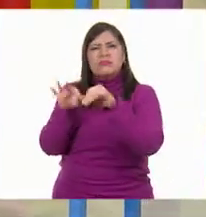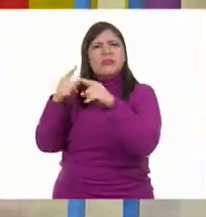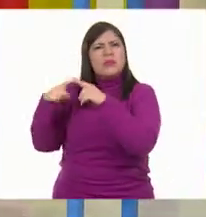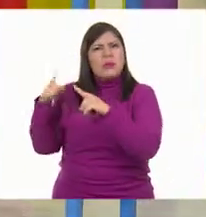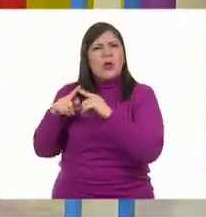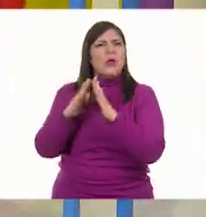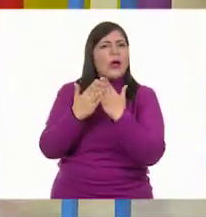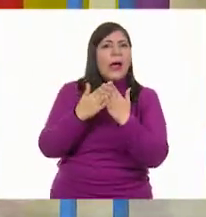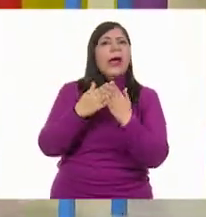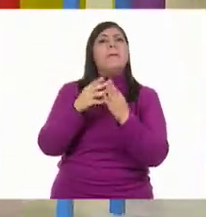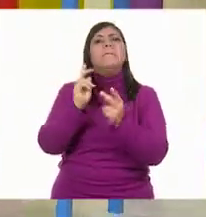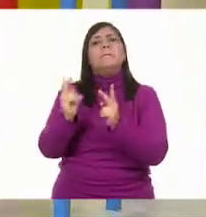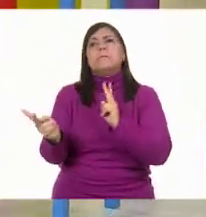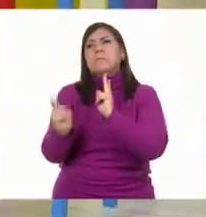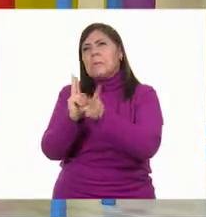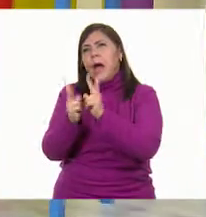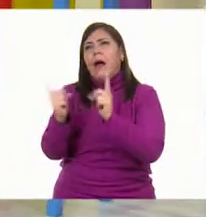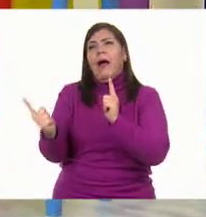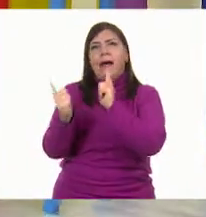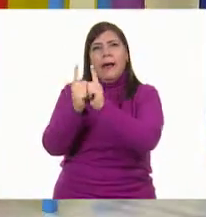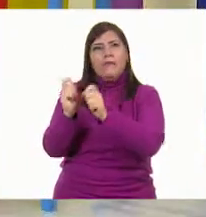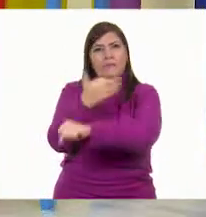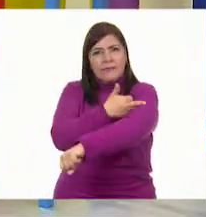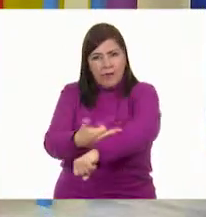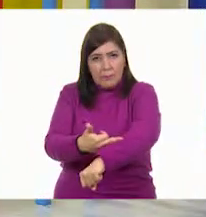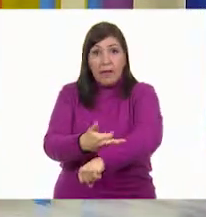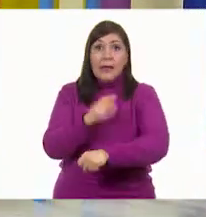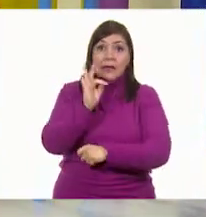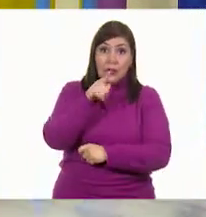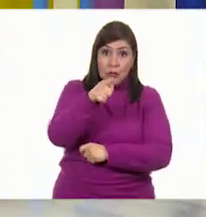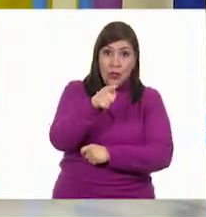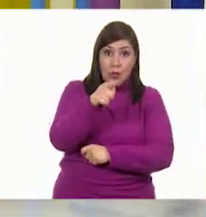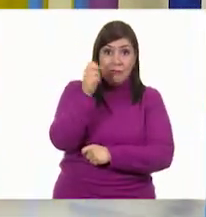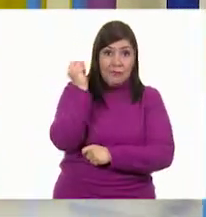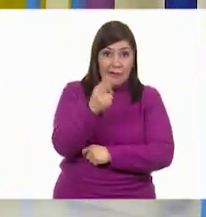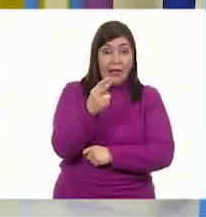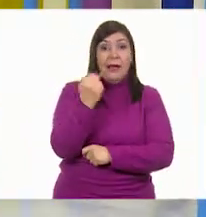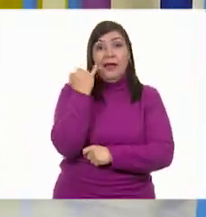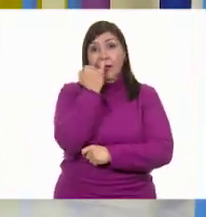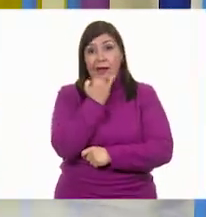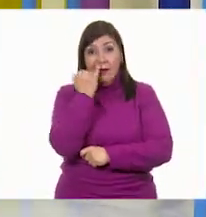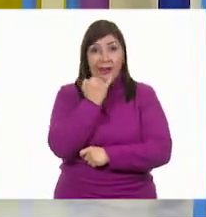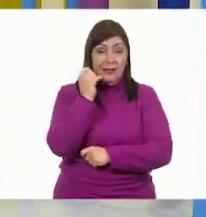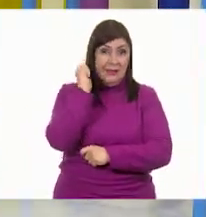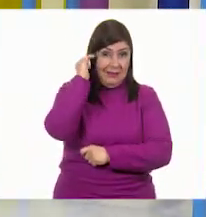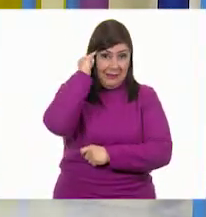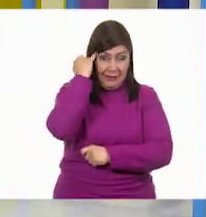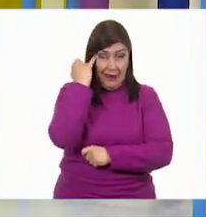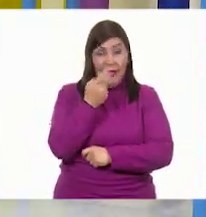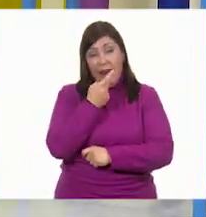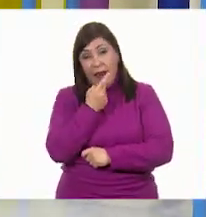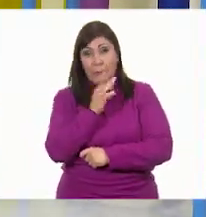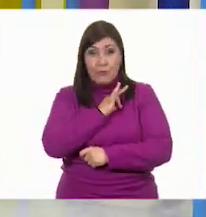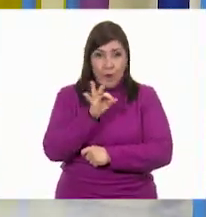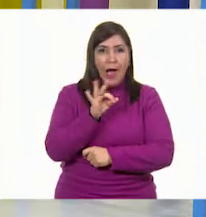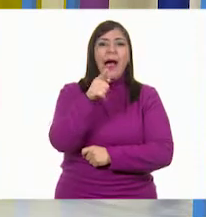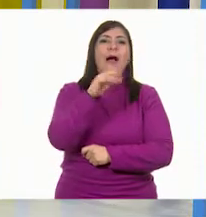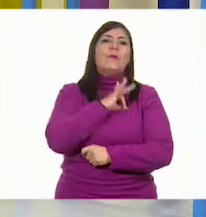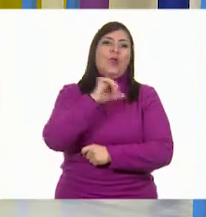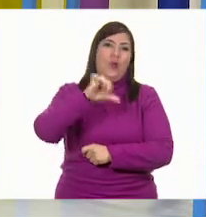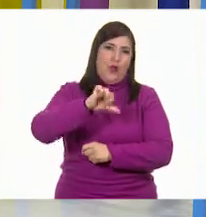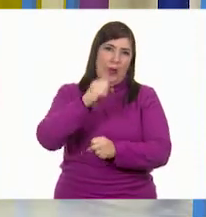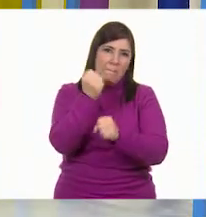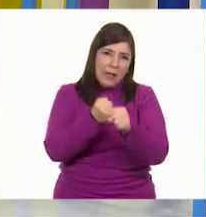y comenta el tema de hoy con tu familia. Si tienes la fortuna de hablar una lengua indígena, aprovecha también este momento para